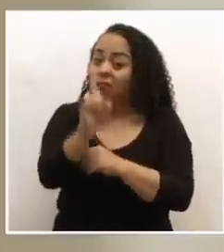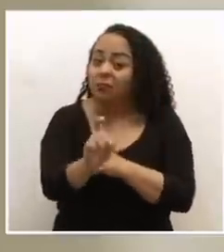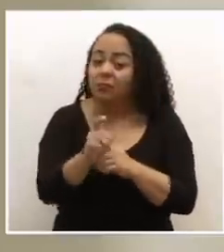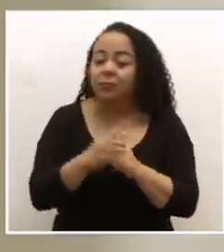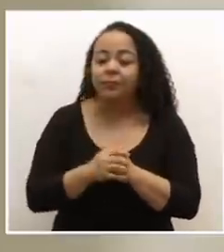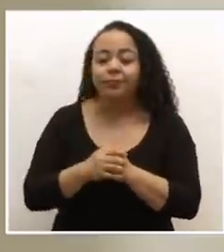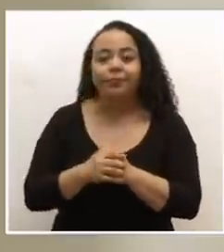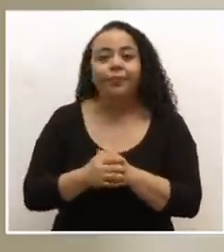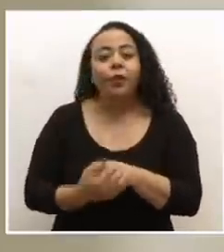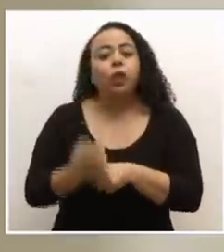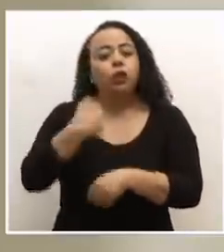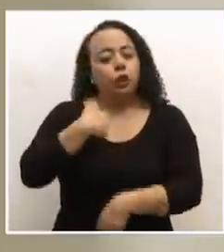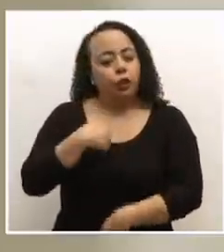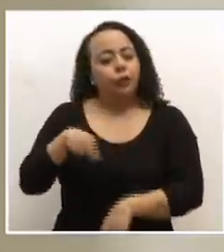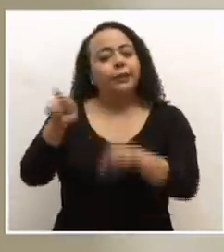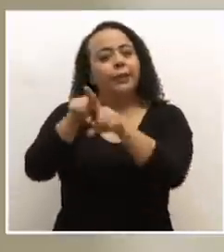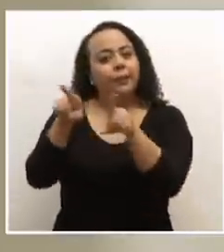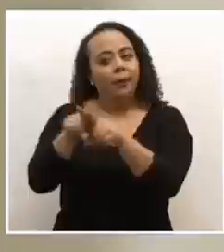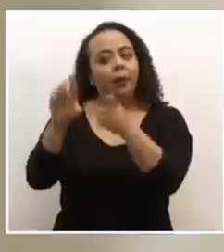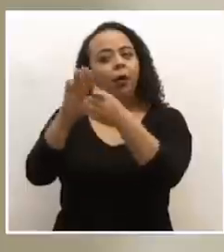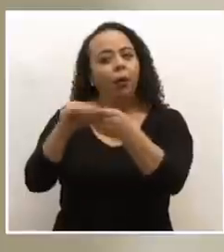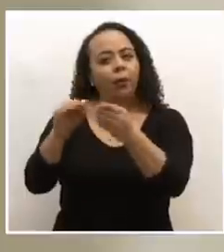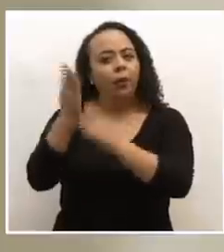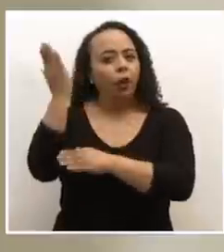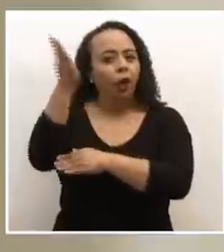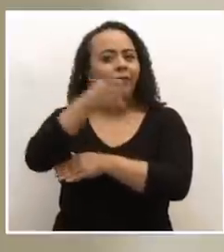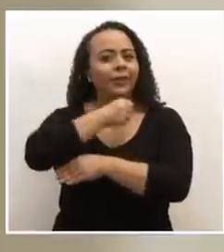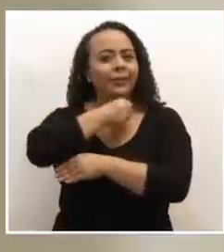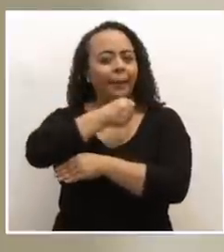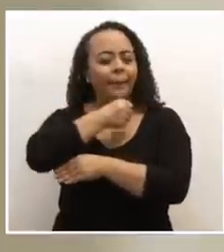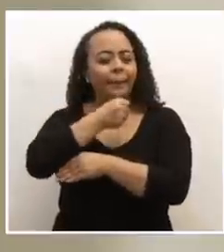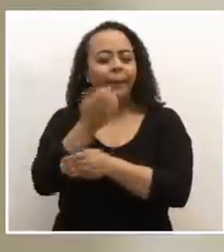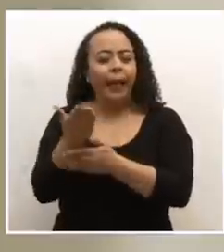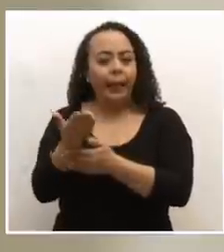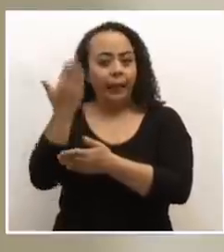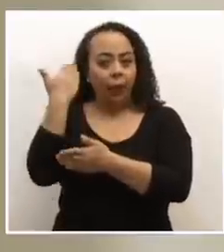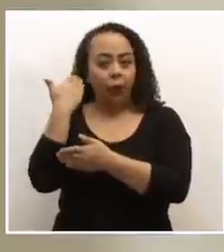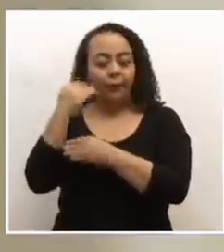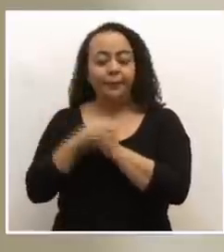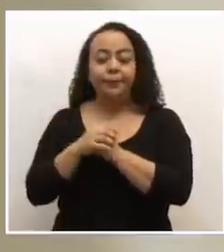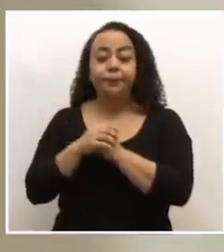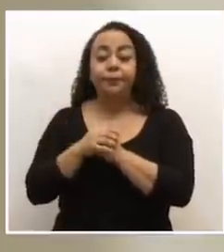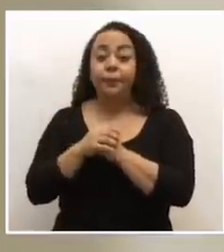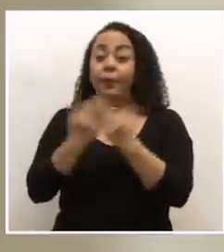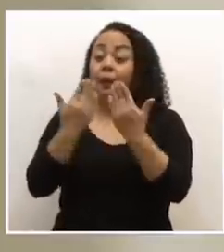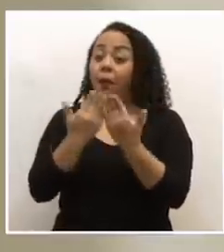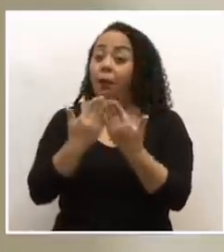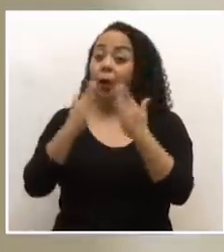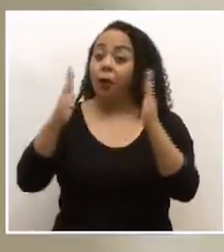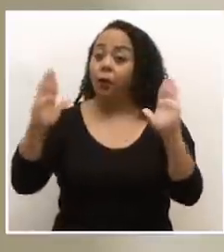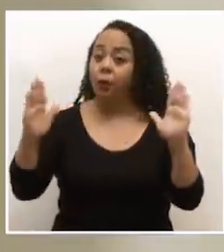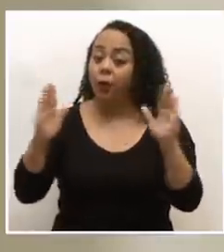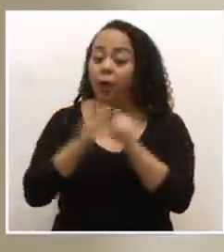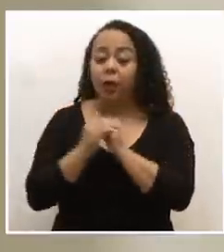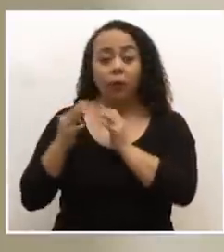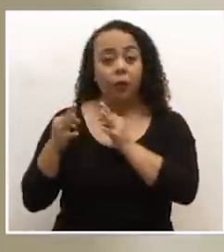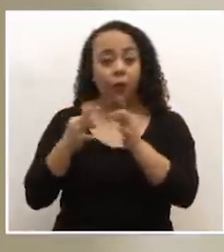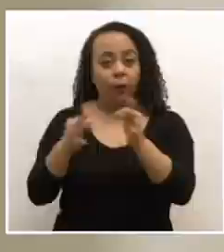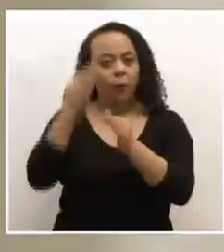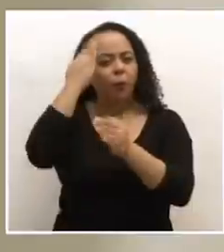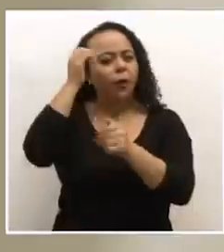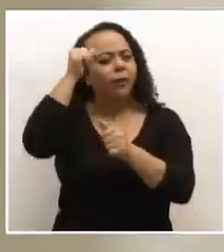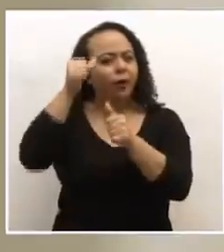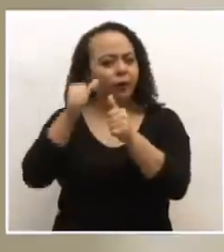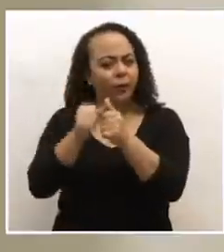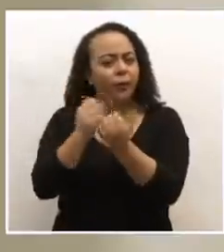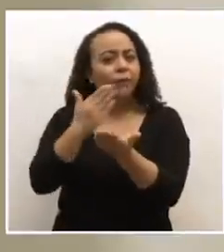Ya yo también lo he venido comentando en conferencias de prensa anteriores que la apertura del turismo, porque recordemos